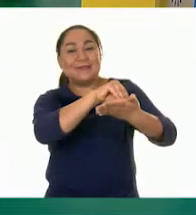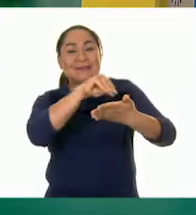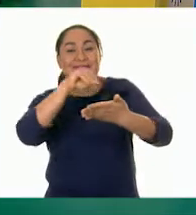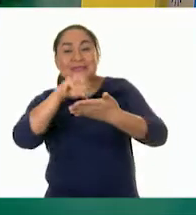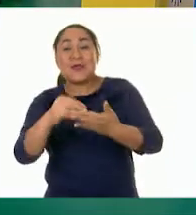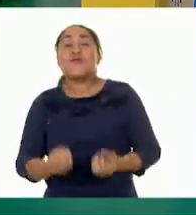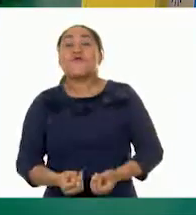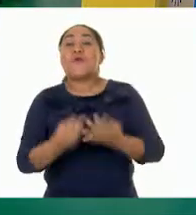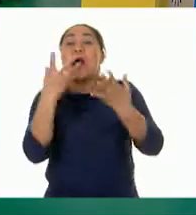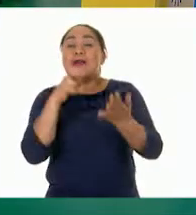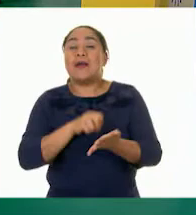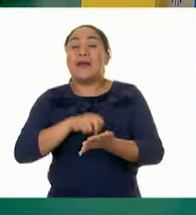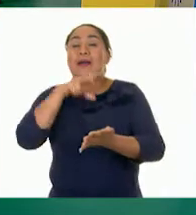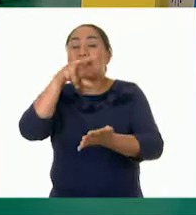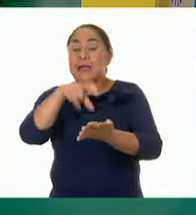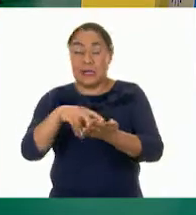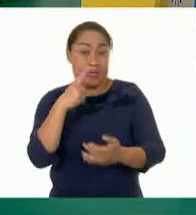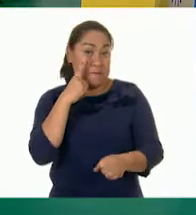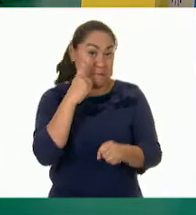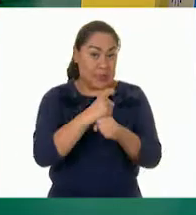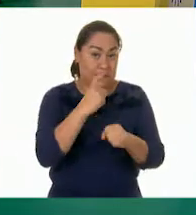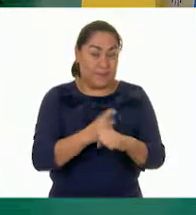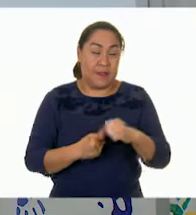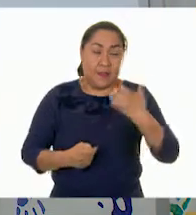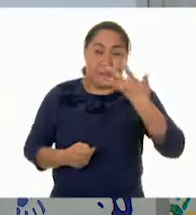saltos. Tenemos uno de diez.